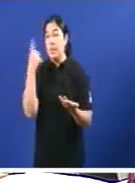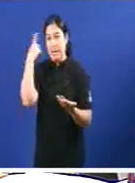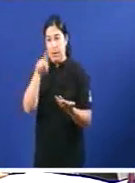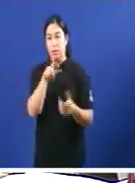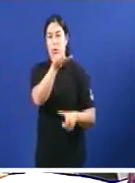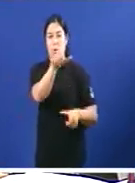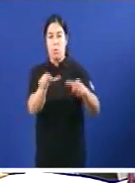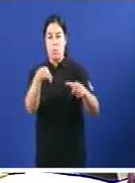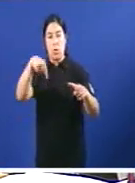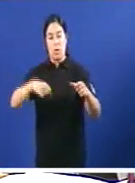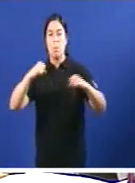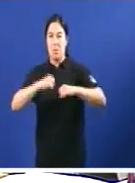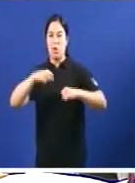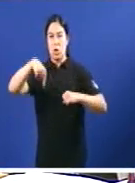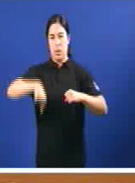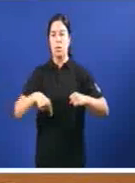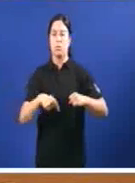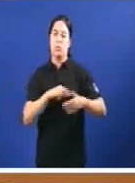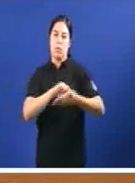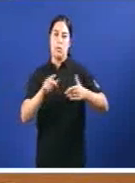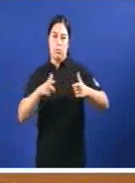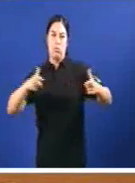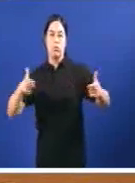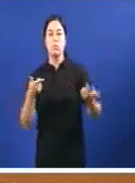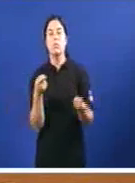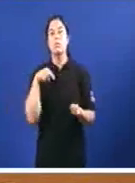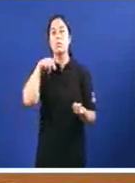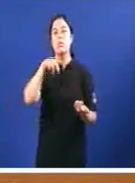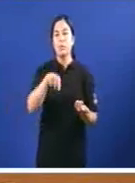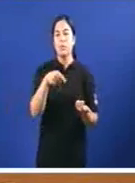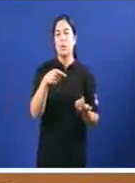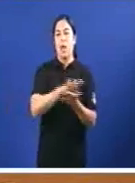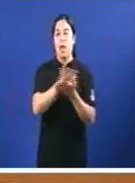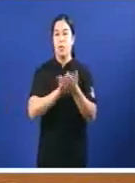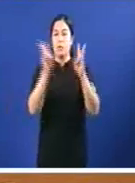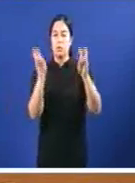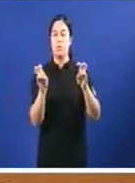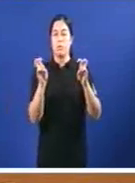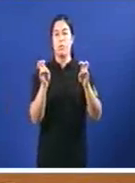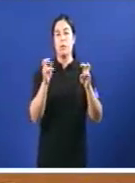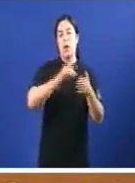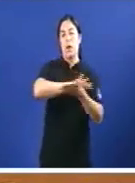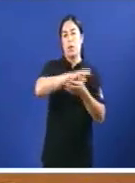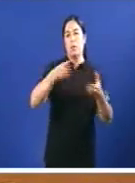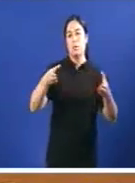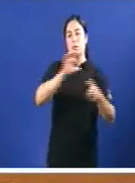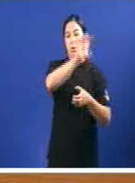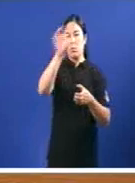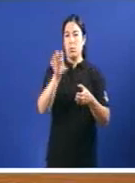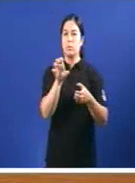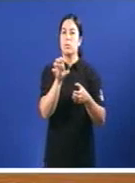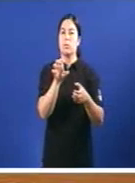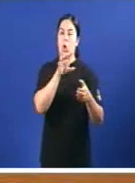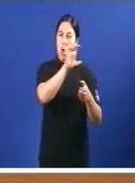tamén nunha comunidade autónoma Que gasta ben pouco por habitante En aplicación da lei de dependencia Exactamente 90